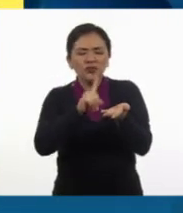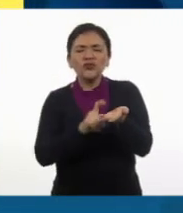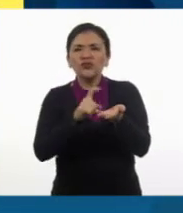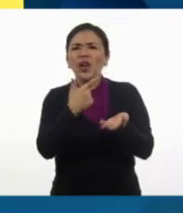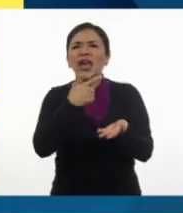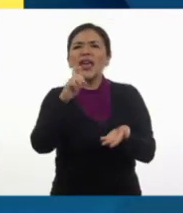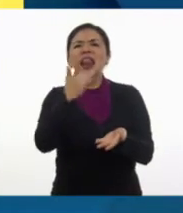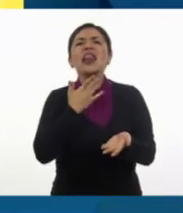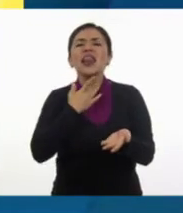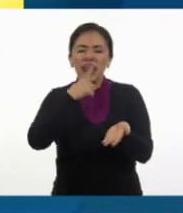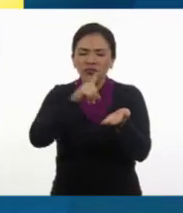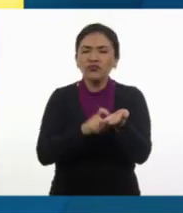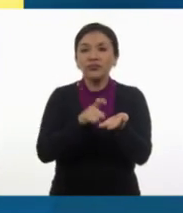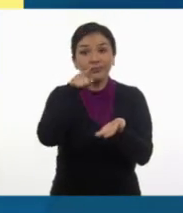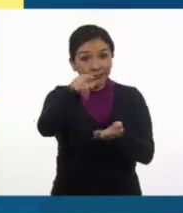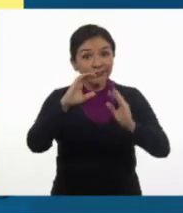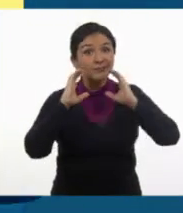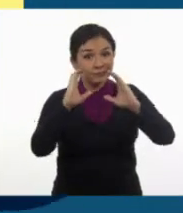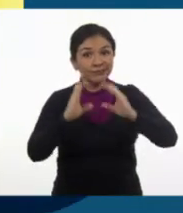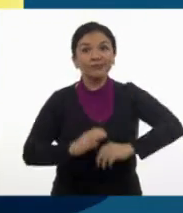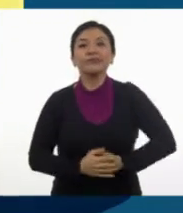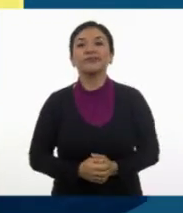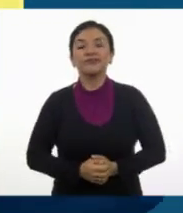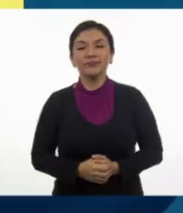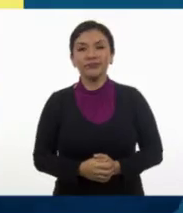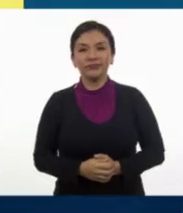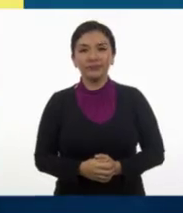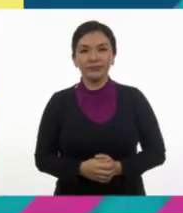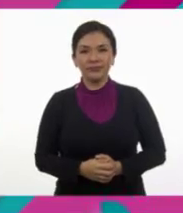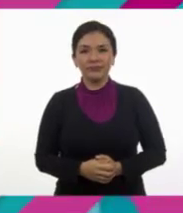desinfectantes a base de alcohol. ¡Cuídate!